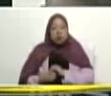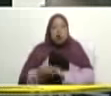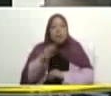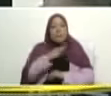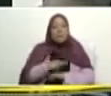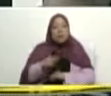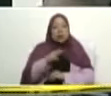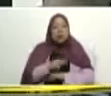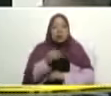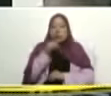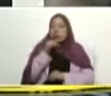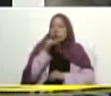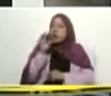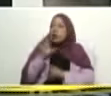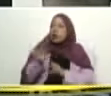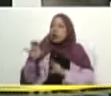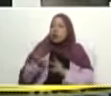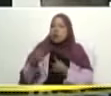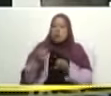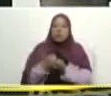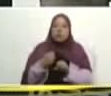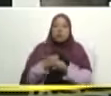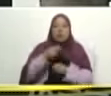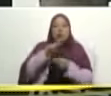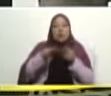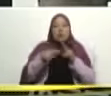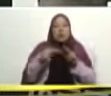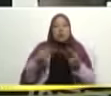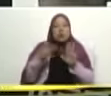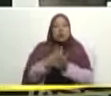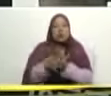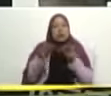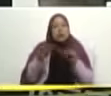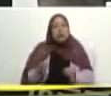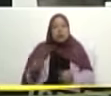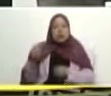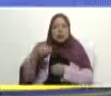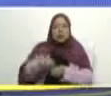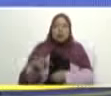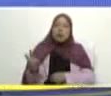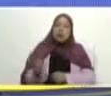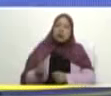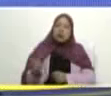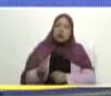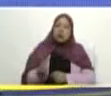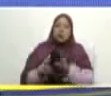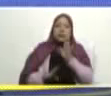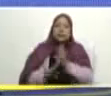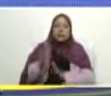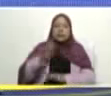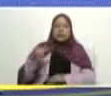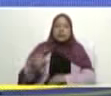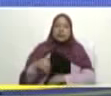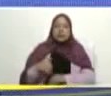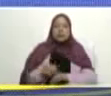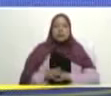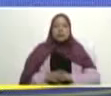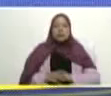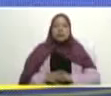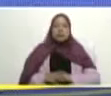misión le di carácter de gran misión cuadrantes de paz para la seguridad interna del país y hemos avanzado bastante